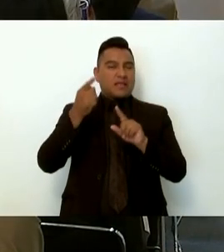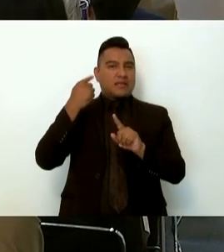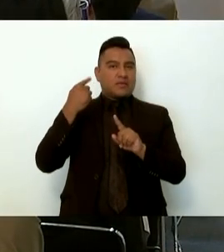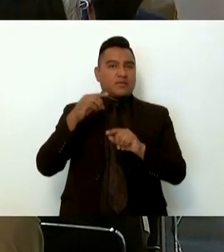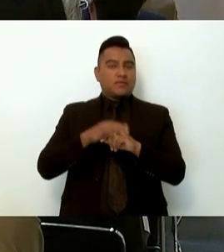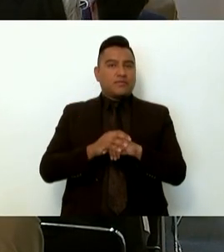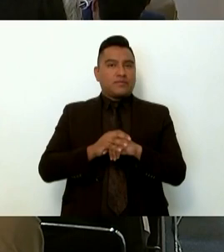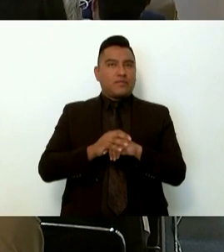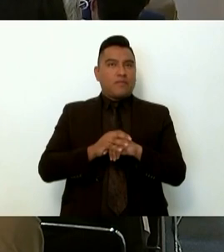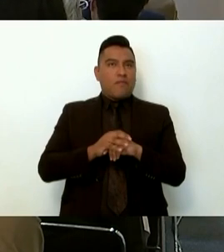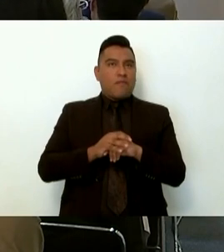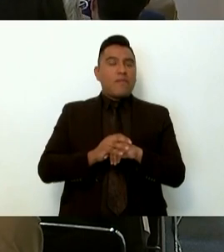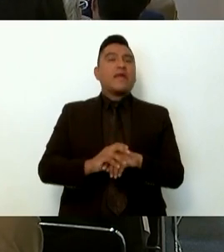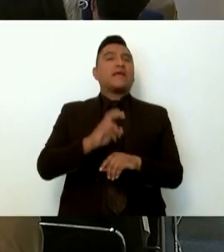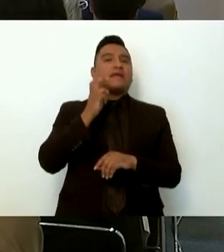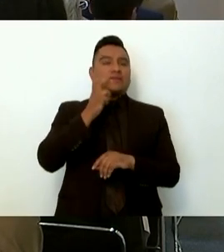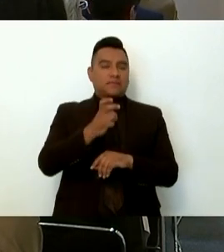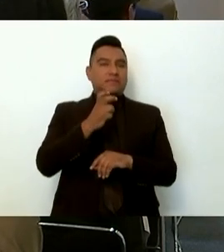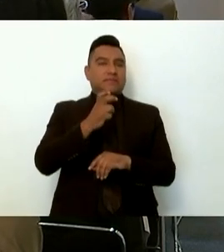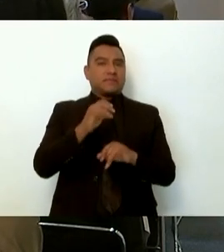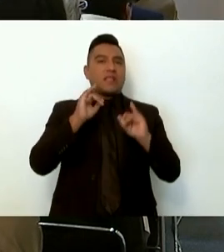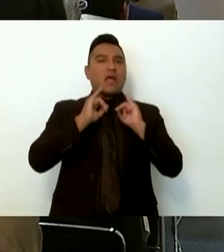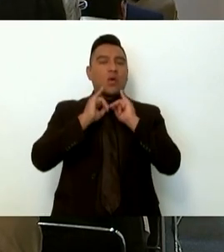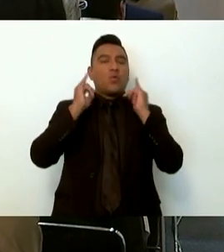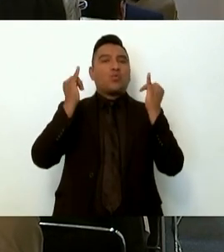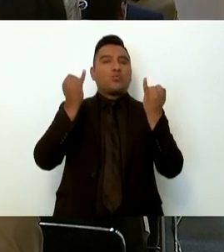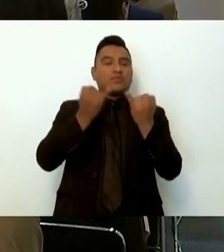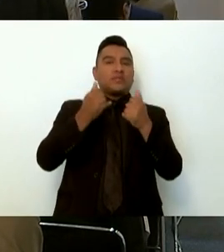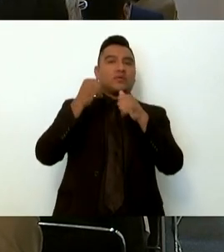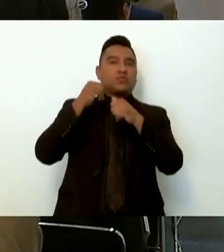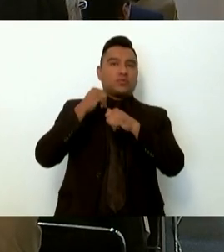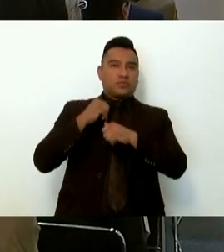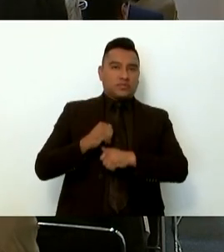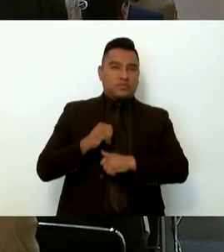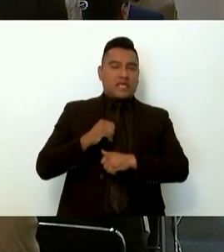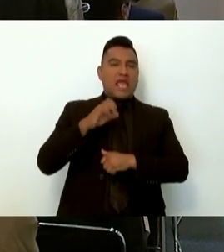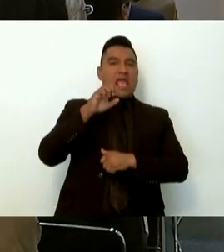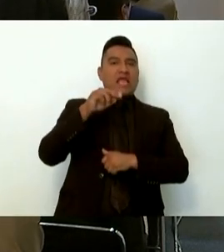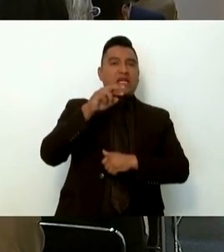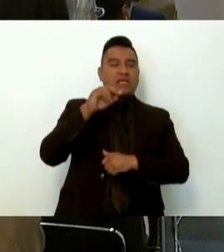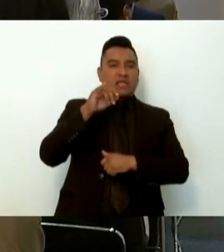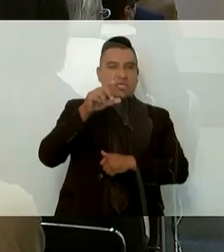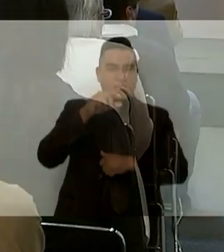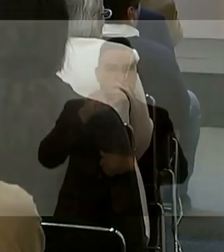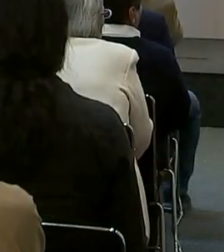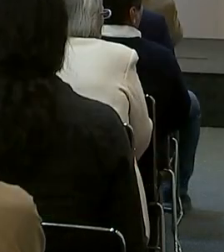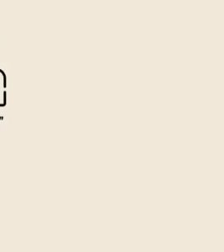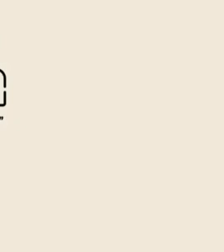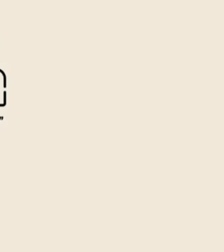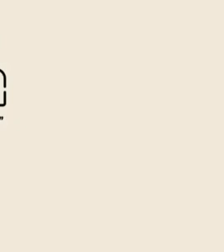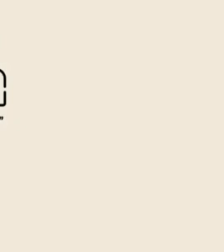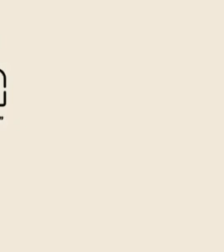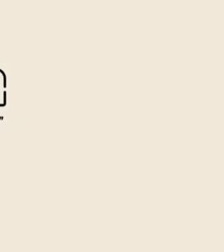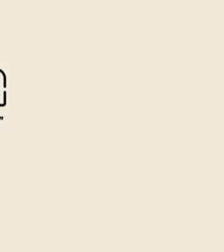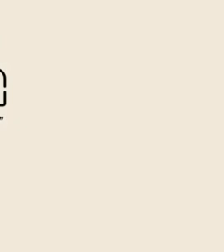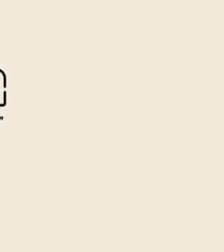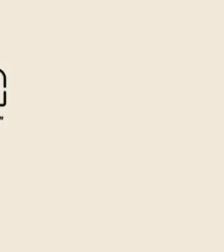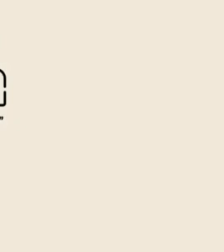es la junta de autoridades el señor enrique n miguel ángel n salvador n vidal n